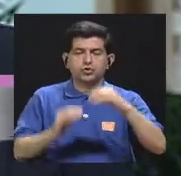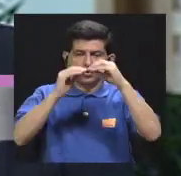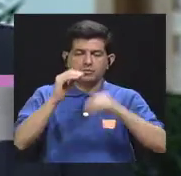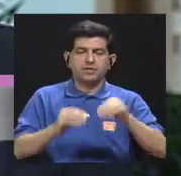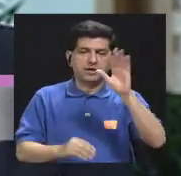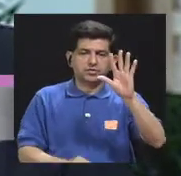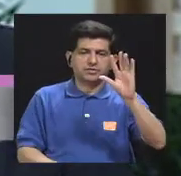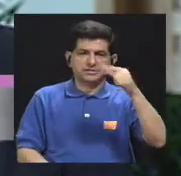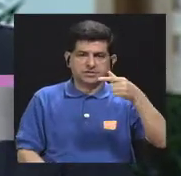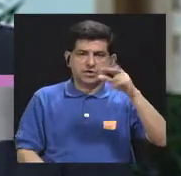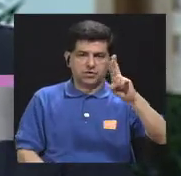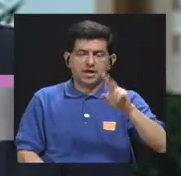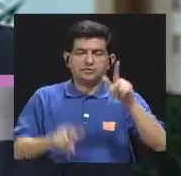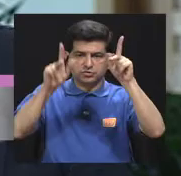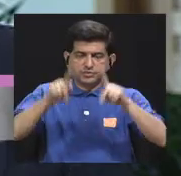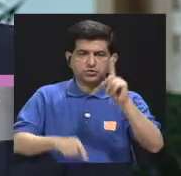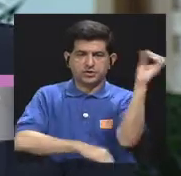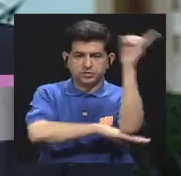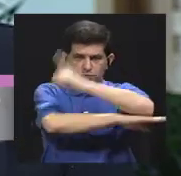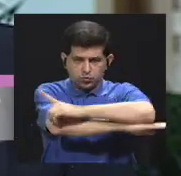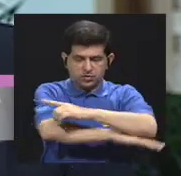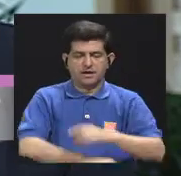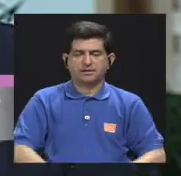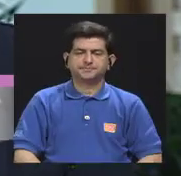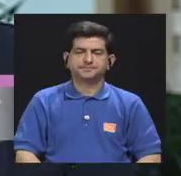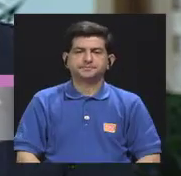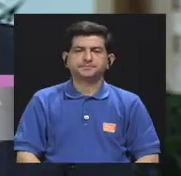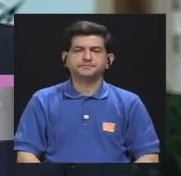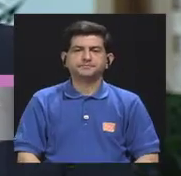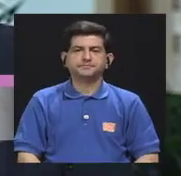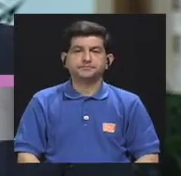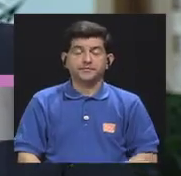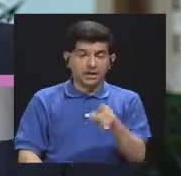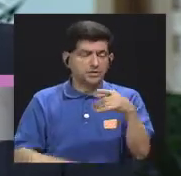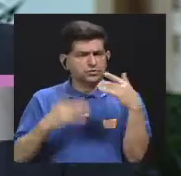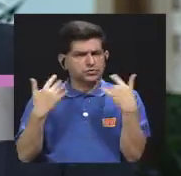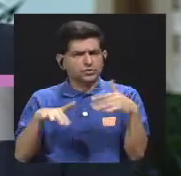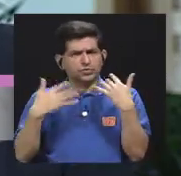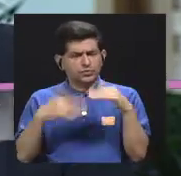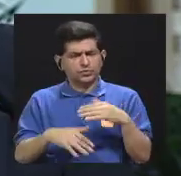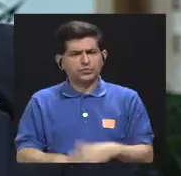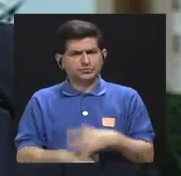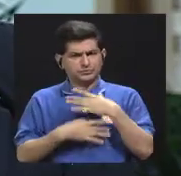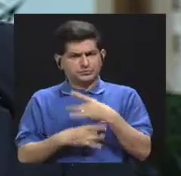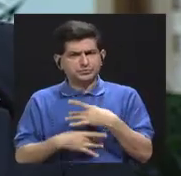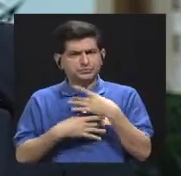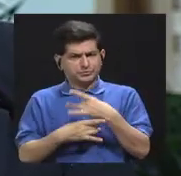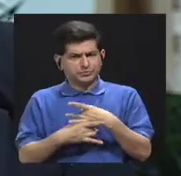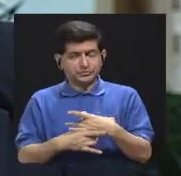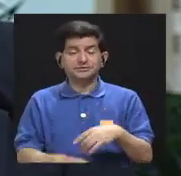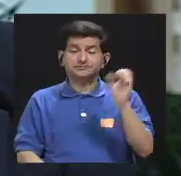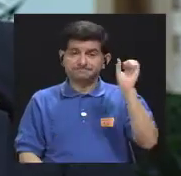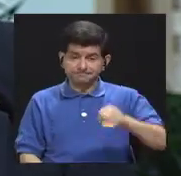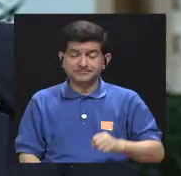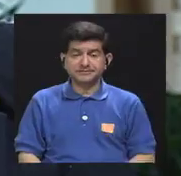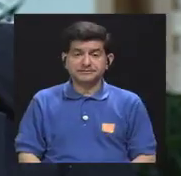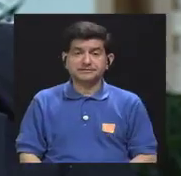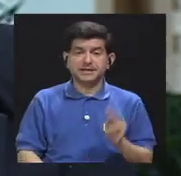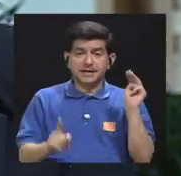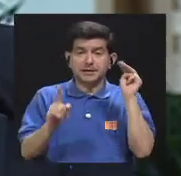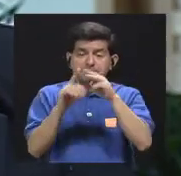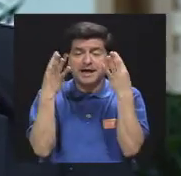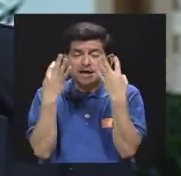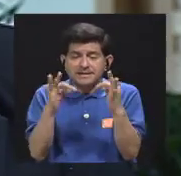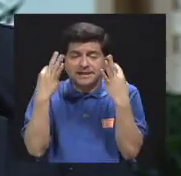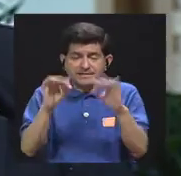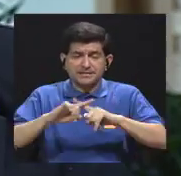de 5 gramos por persona por día algo ambicioso es una meta y se va a hacer el